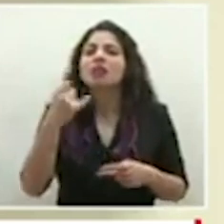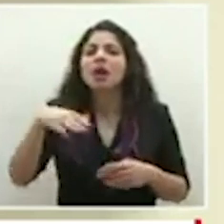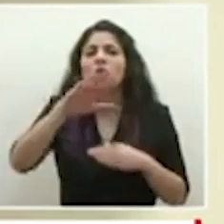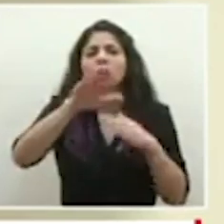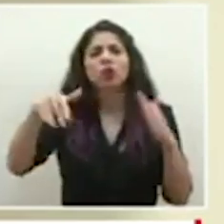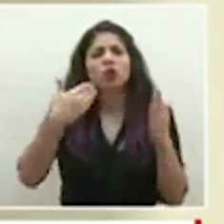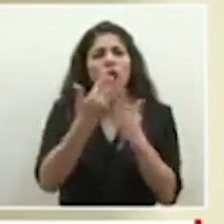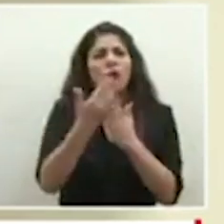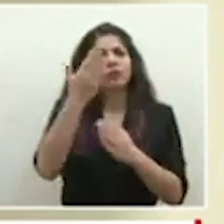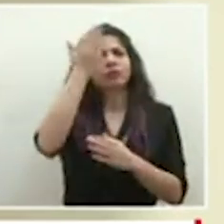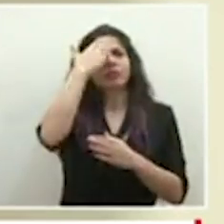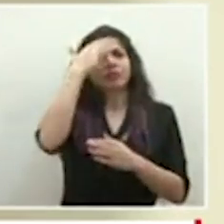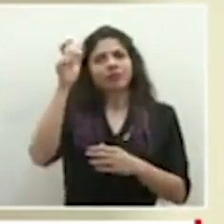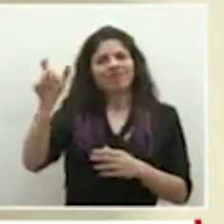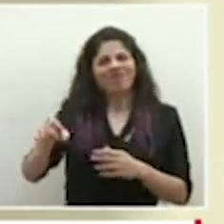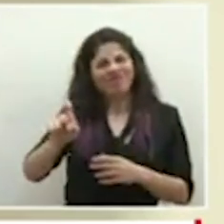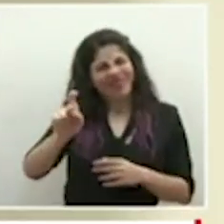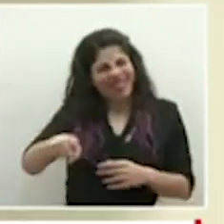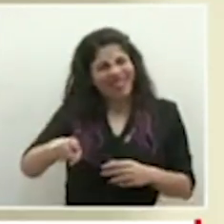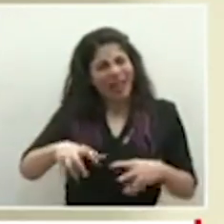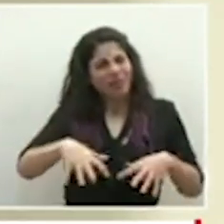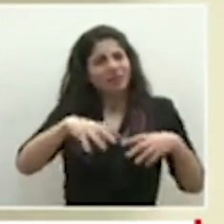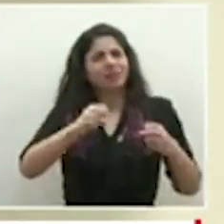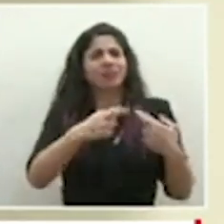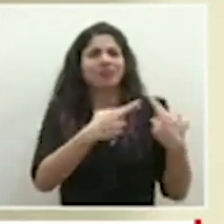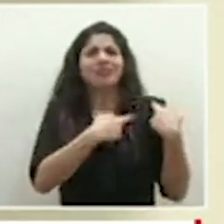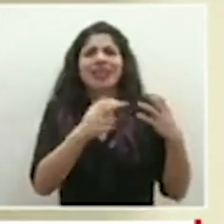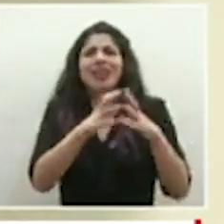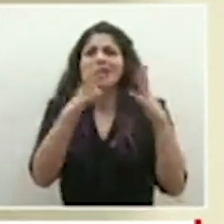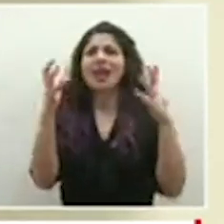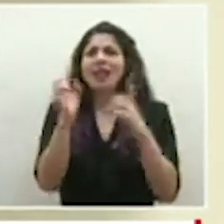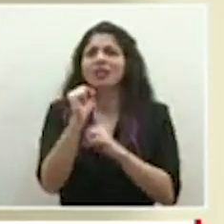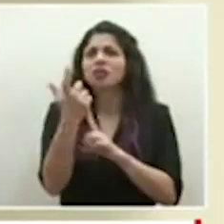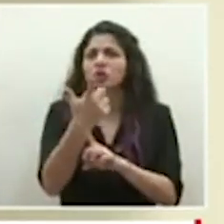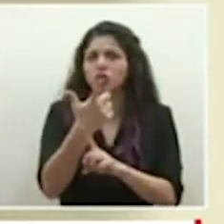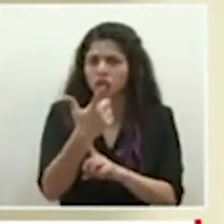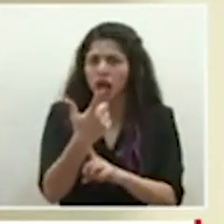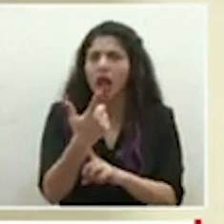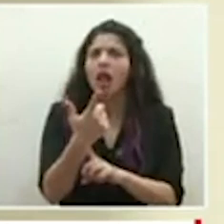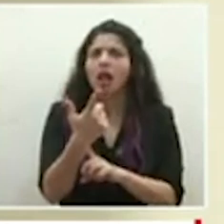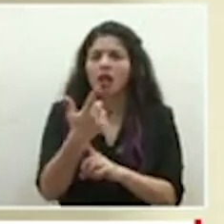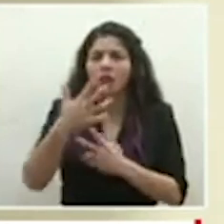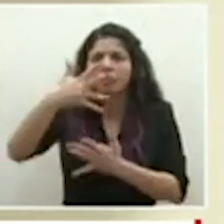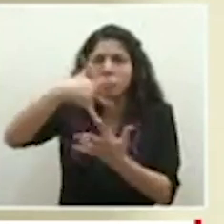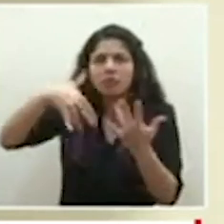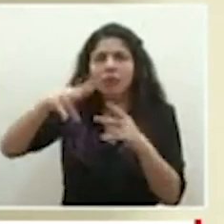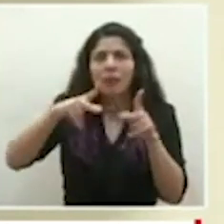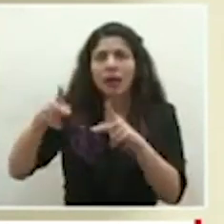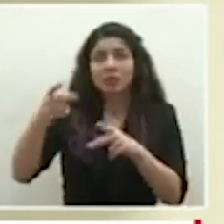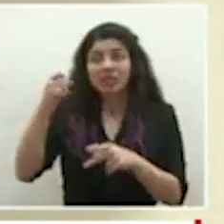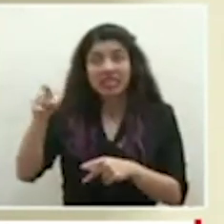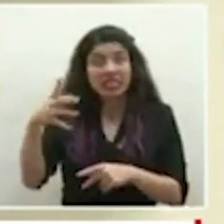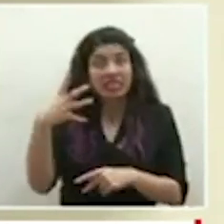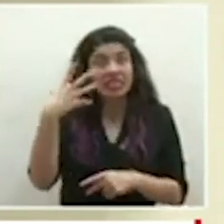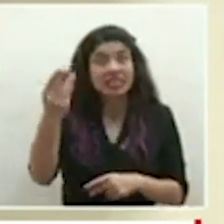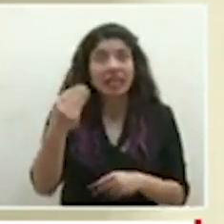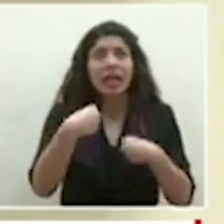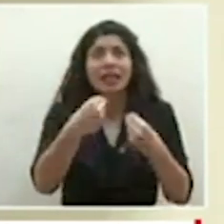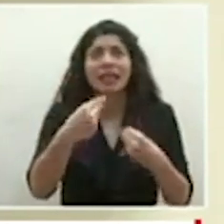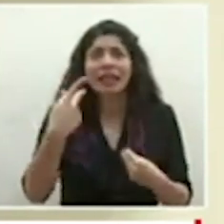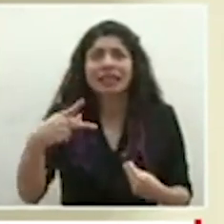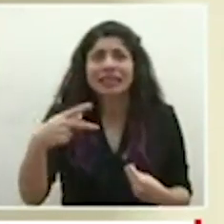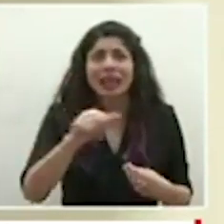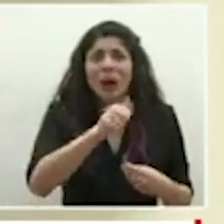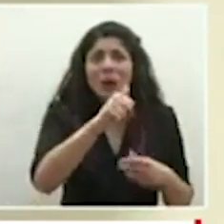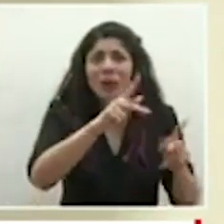que esto conlleva una responsabilidad enorme a nivel social y de convivir en sociedad y que estamos eventualmente poniendo en riesgo a muchas personas y hacemos